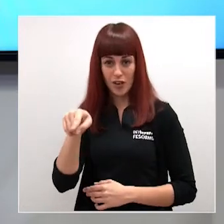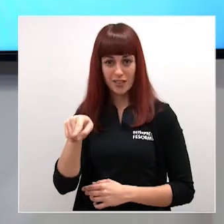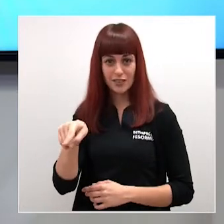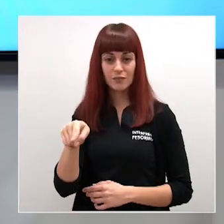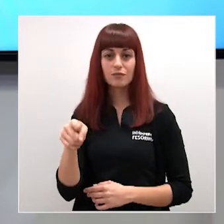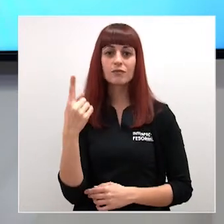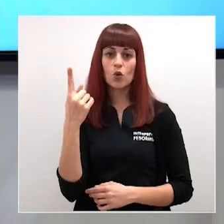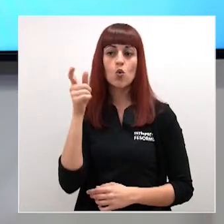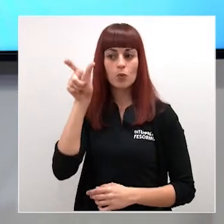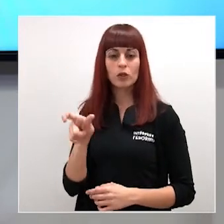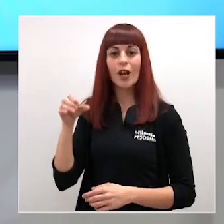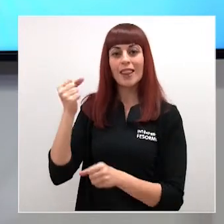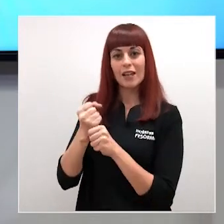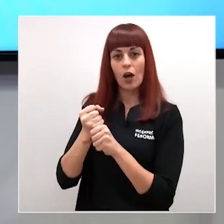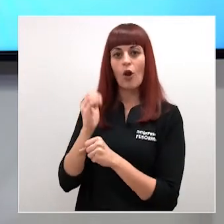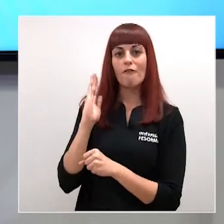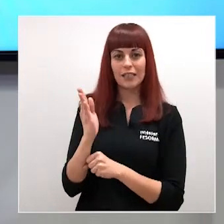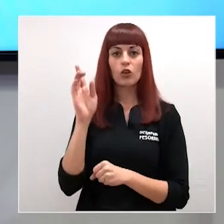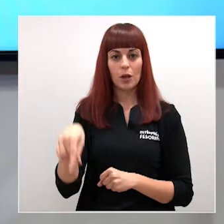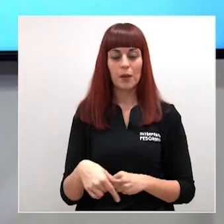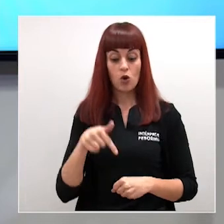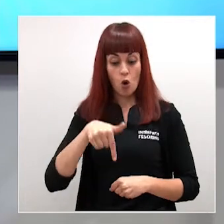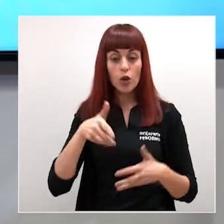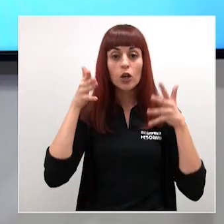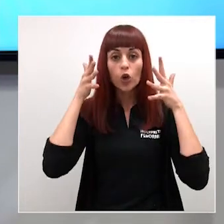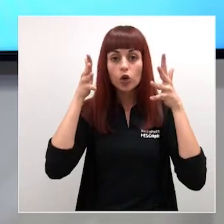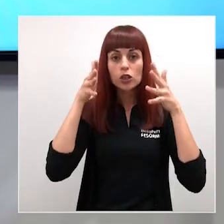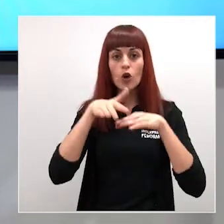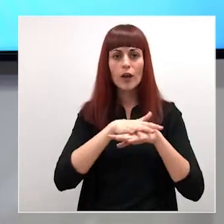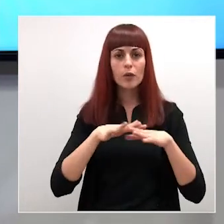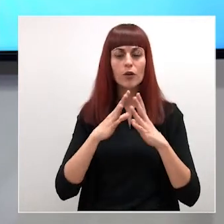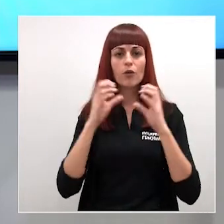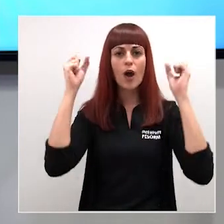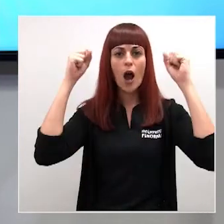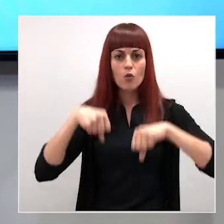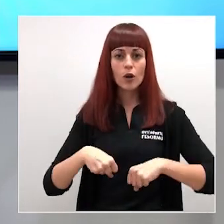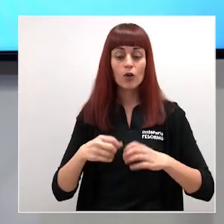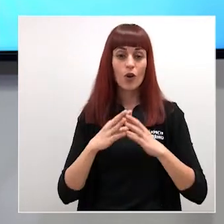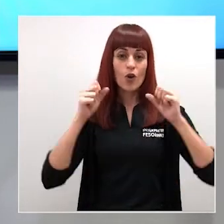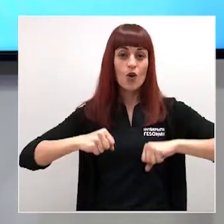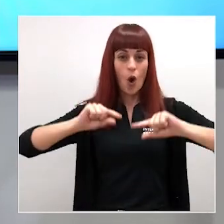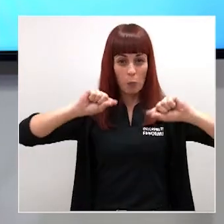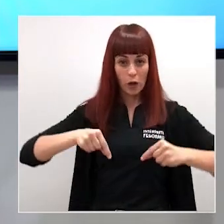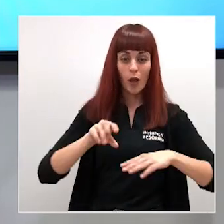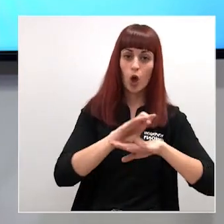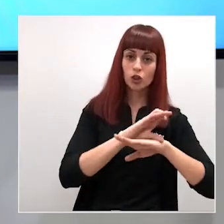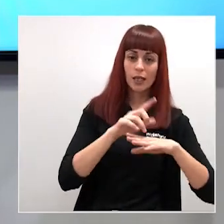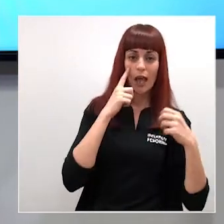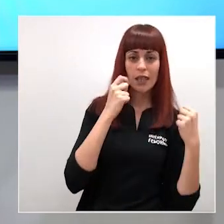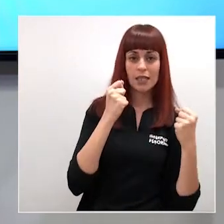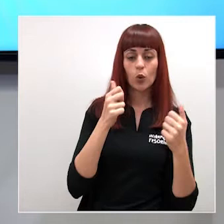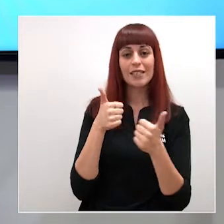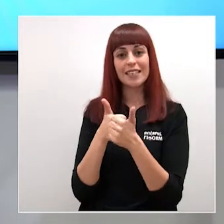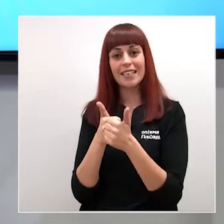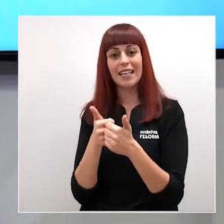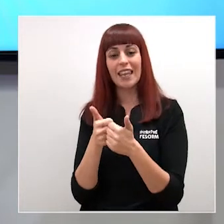creo, un trabajador afectado. Hoy este Consejo de Gobierno ha acordado suscribir el convenio entre la Consejería de Salud y la Secretaría de